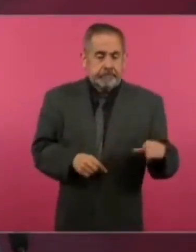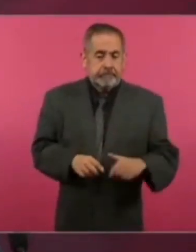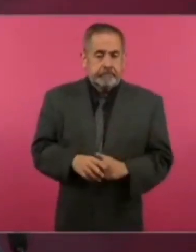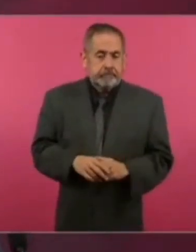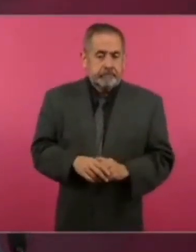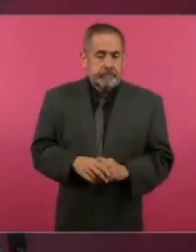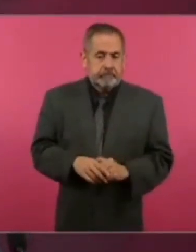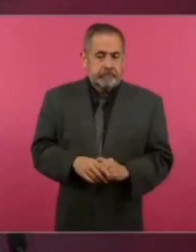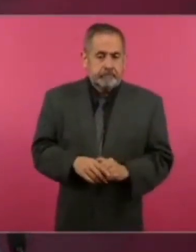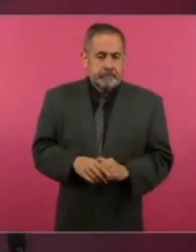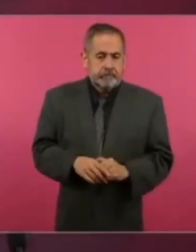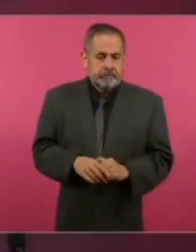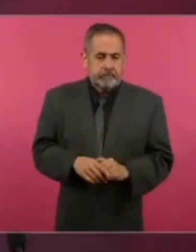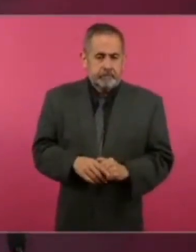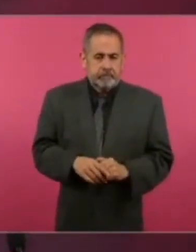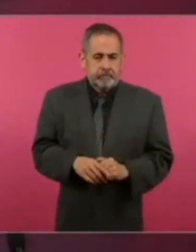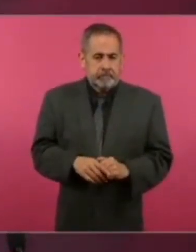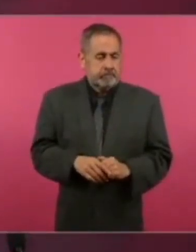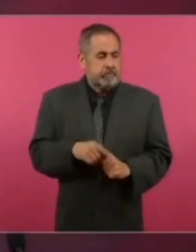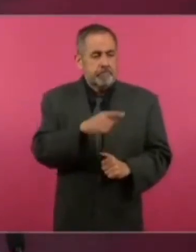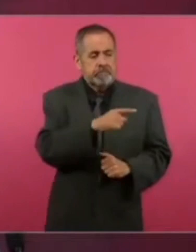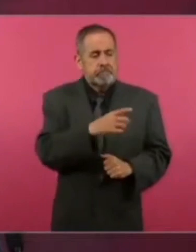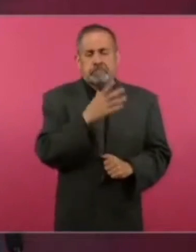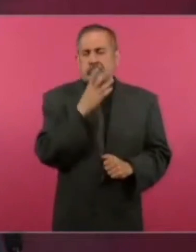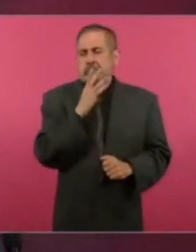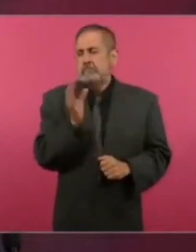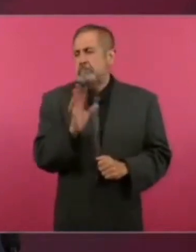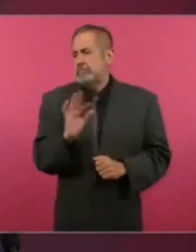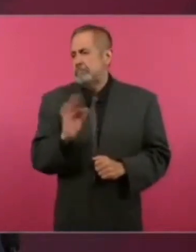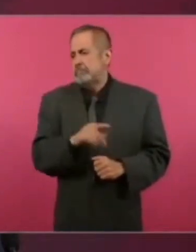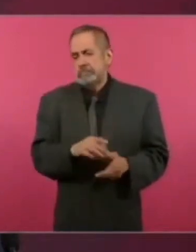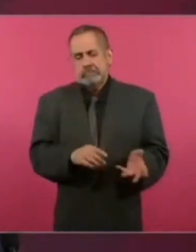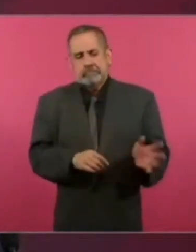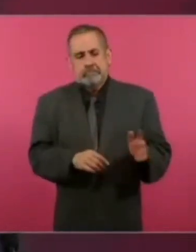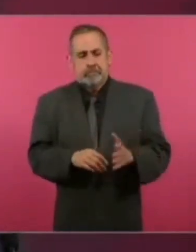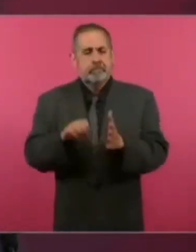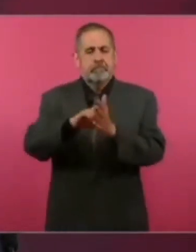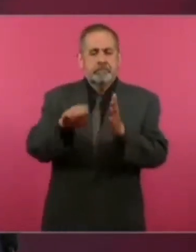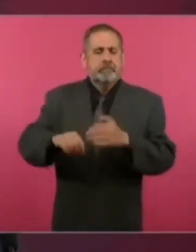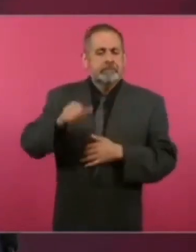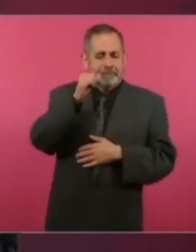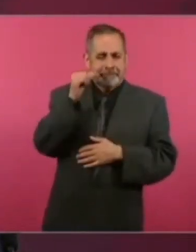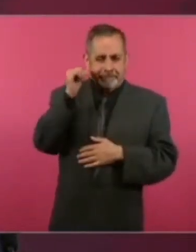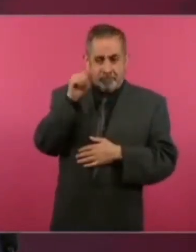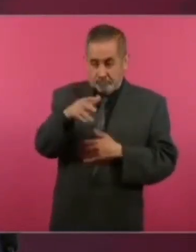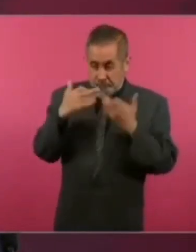son muy elementales. Por ejemplo, lo de ayer, tú estabas aquí.